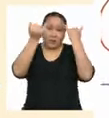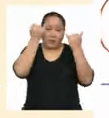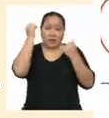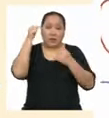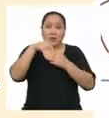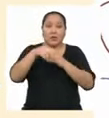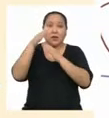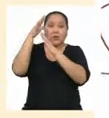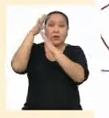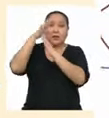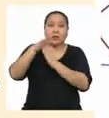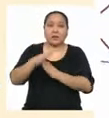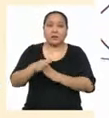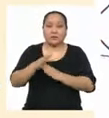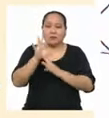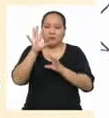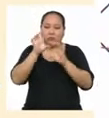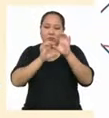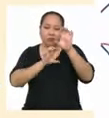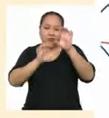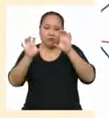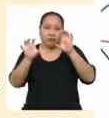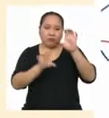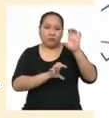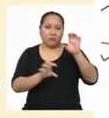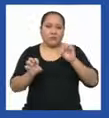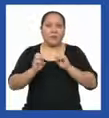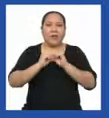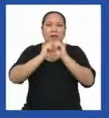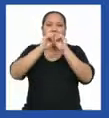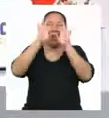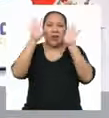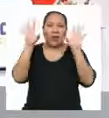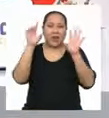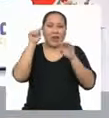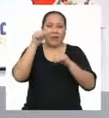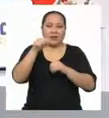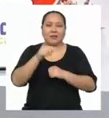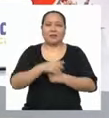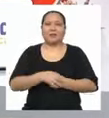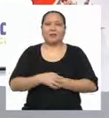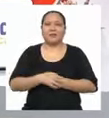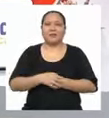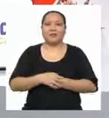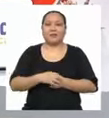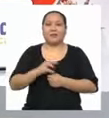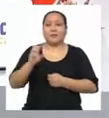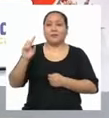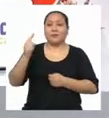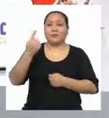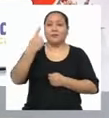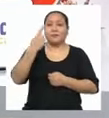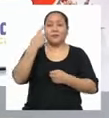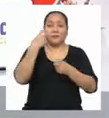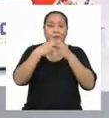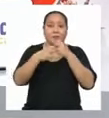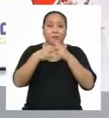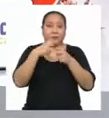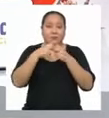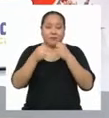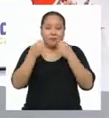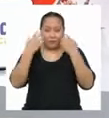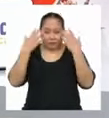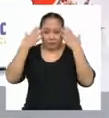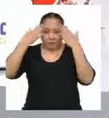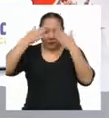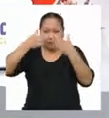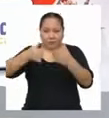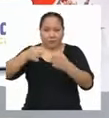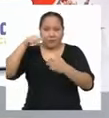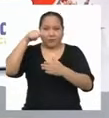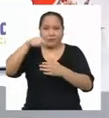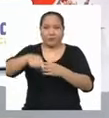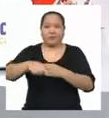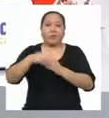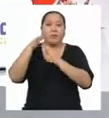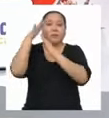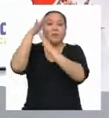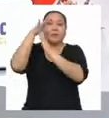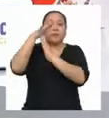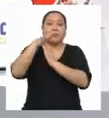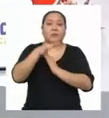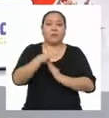discriminación Están mucho más claras Y puntuales El primer problema En el que me voy a enfocar Es la